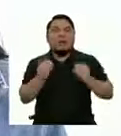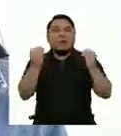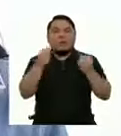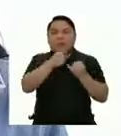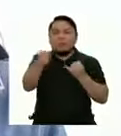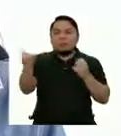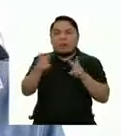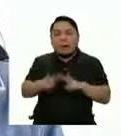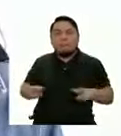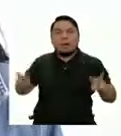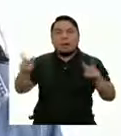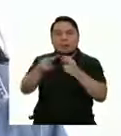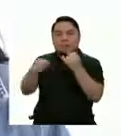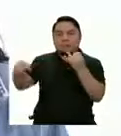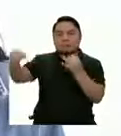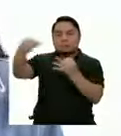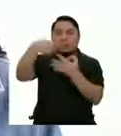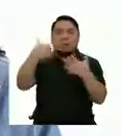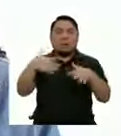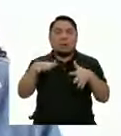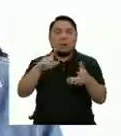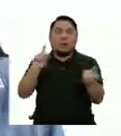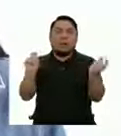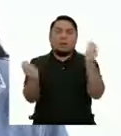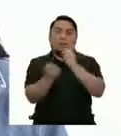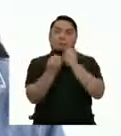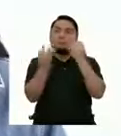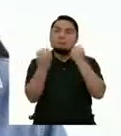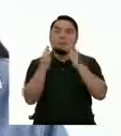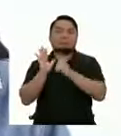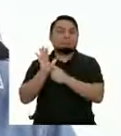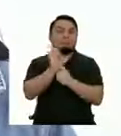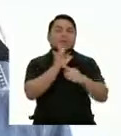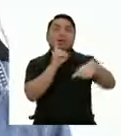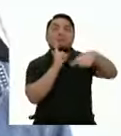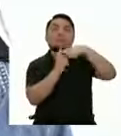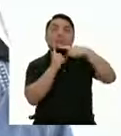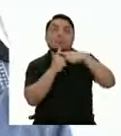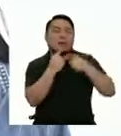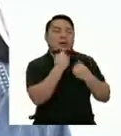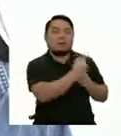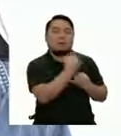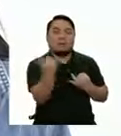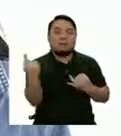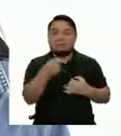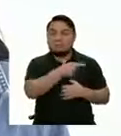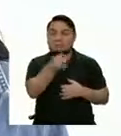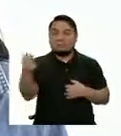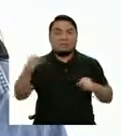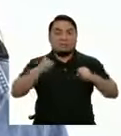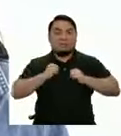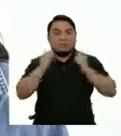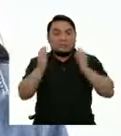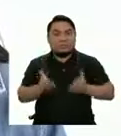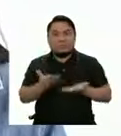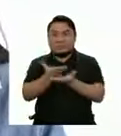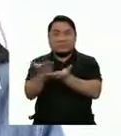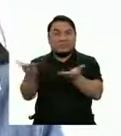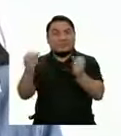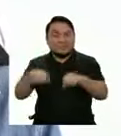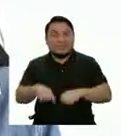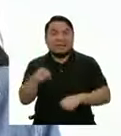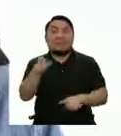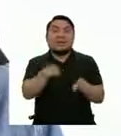estos valores han impactado de forma positiva En el día a día de cada uno de nuestras y nuestros deportistas